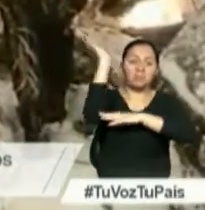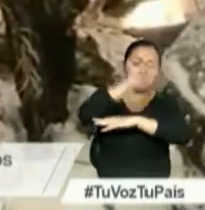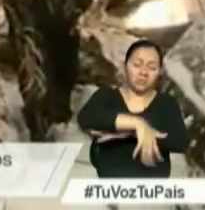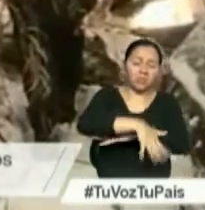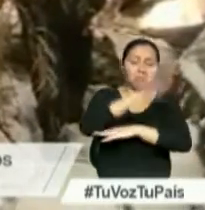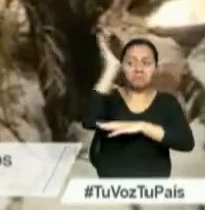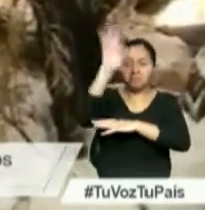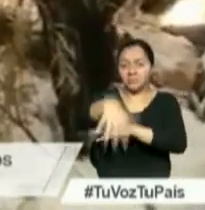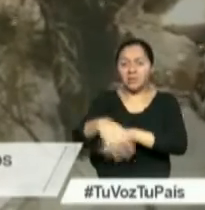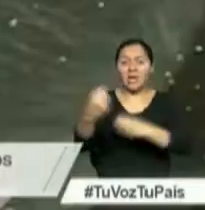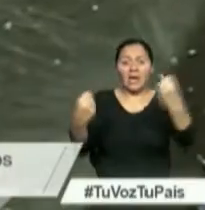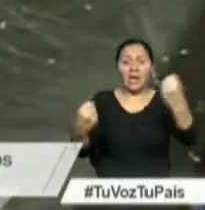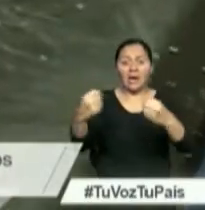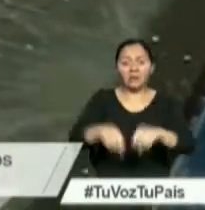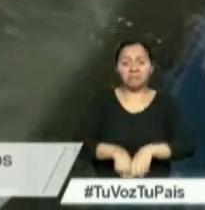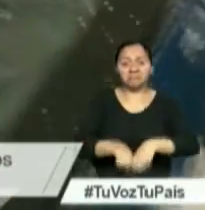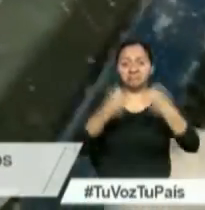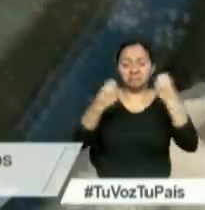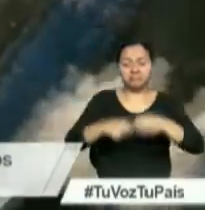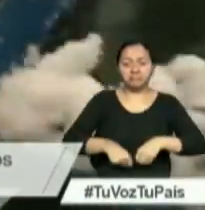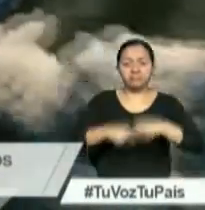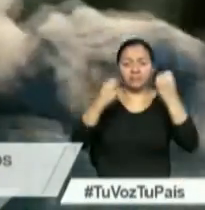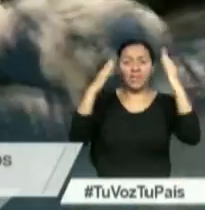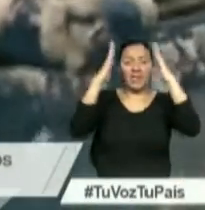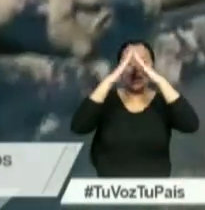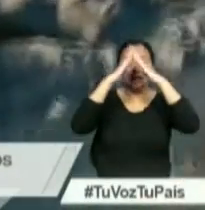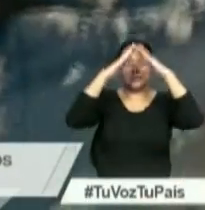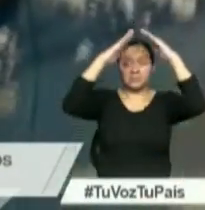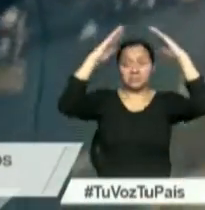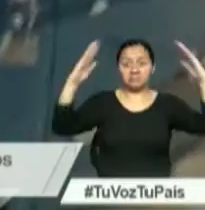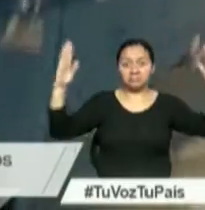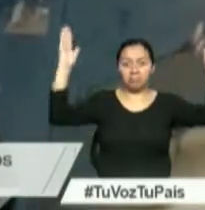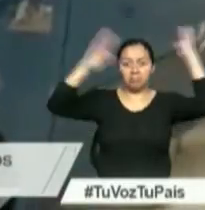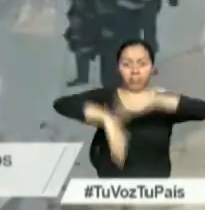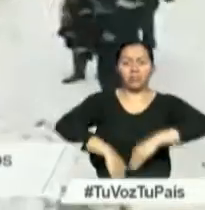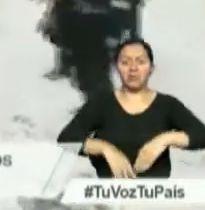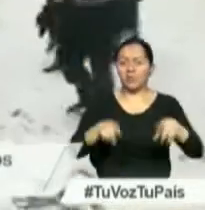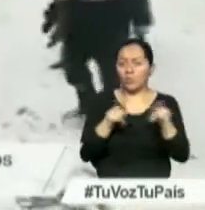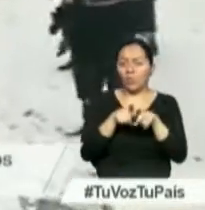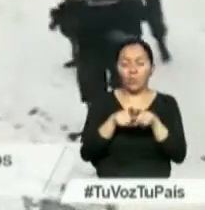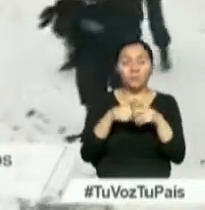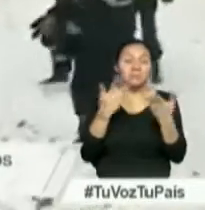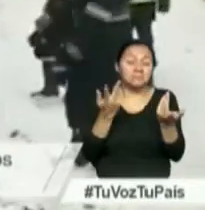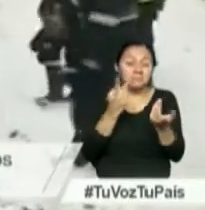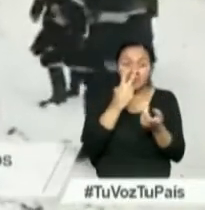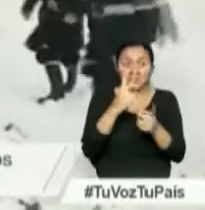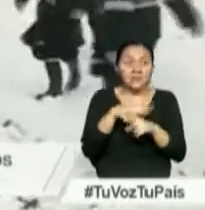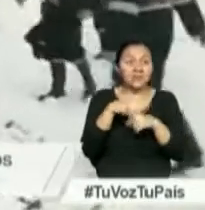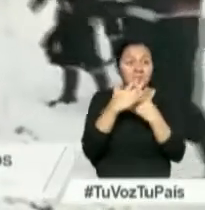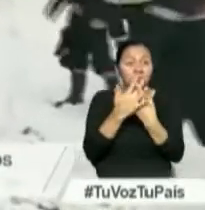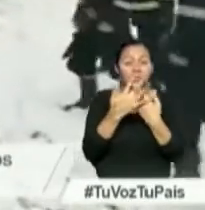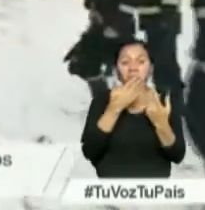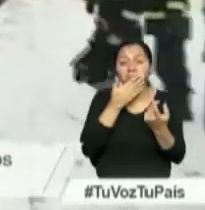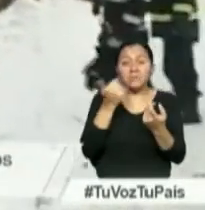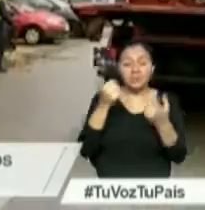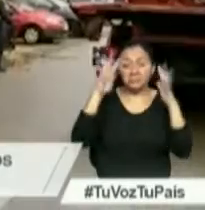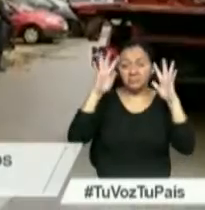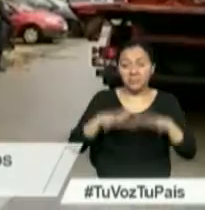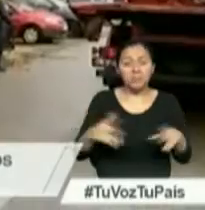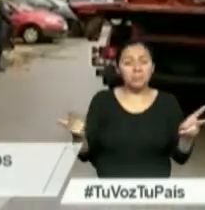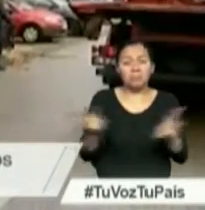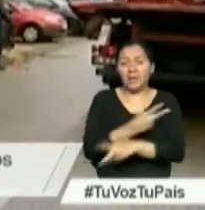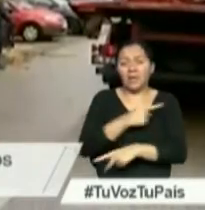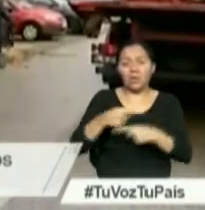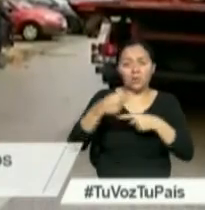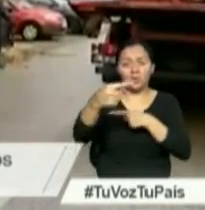daños a diversos coches. Asimismo, los techos de varias casas han sido dañados. Se espera que las condiciones meteorológicas se empeoren en los próximos dos